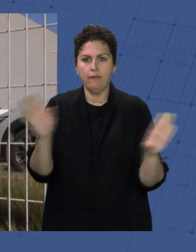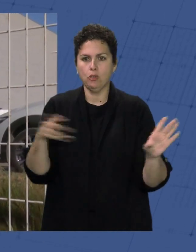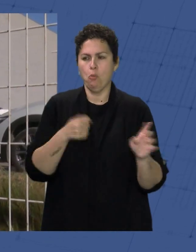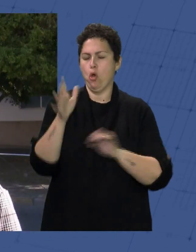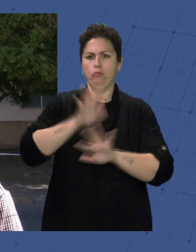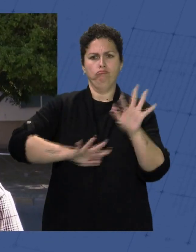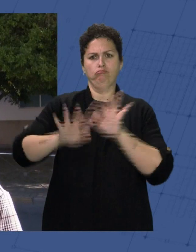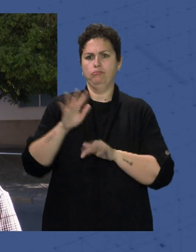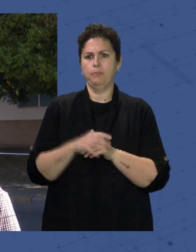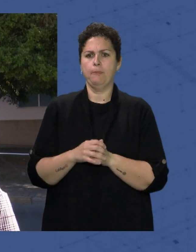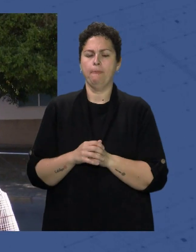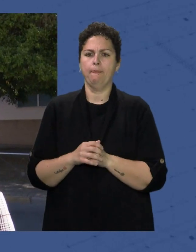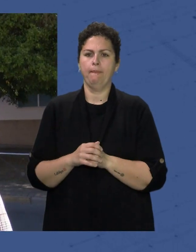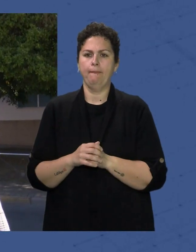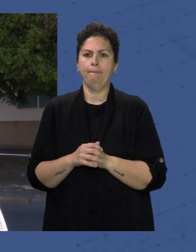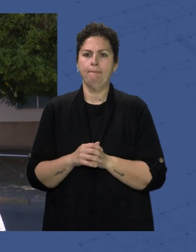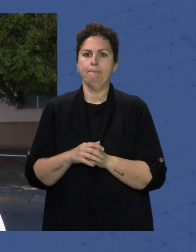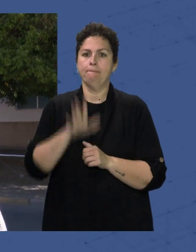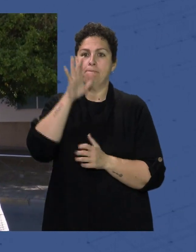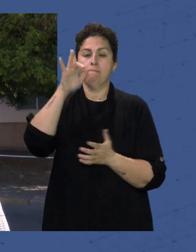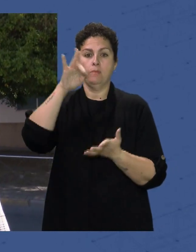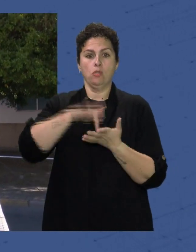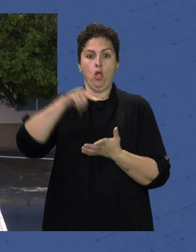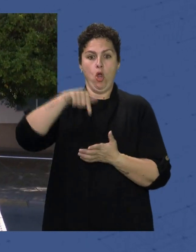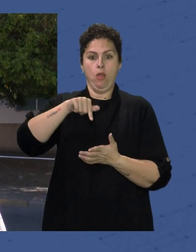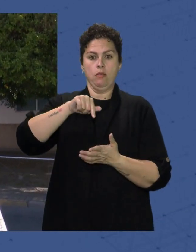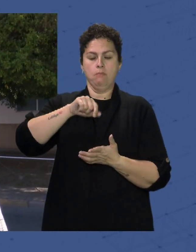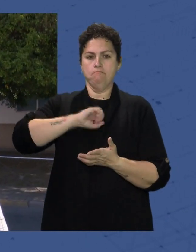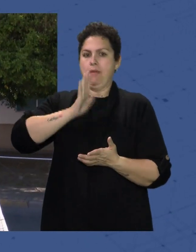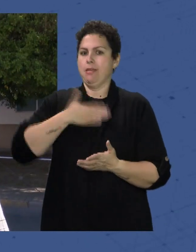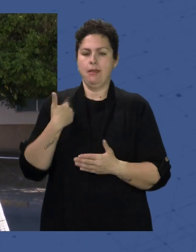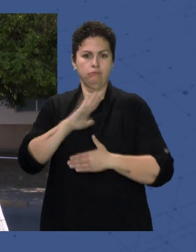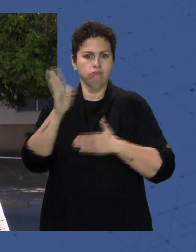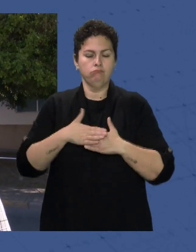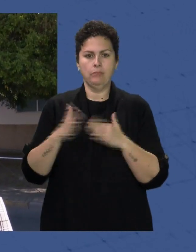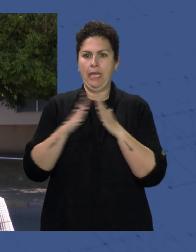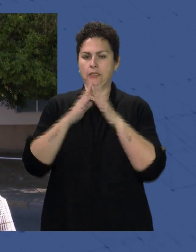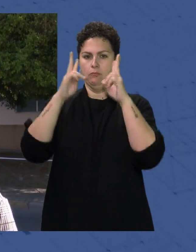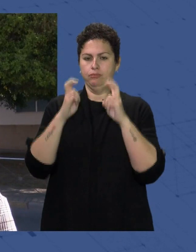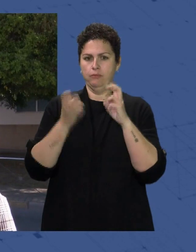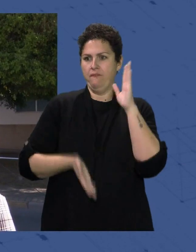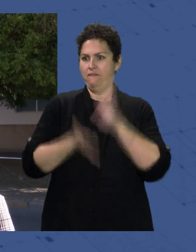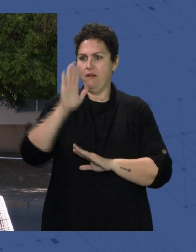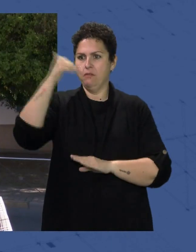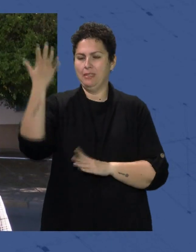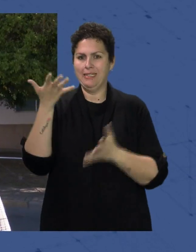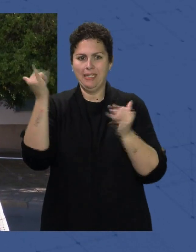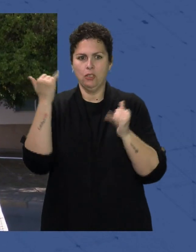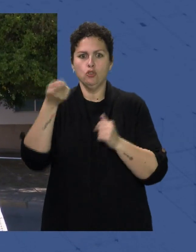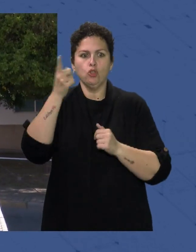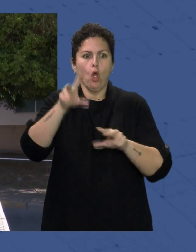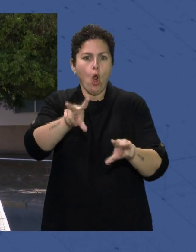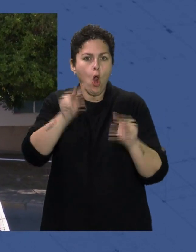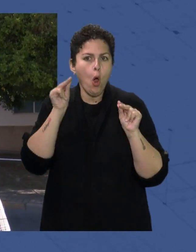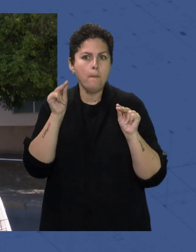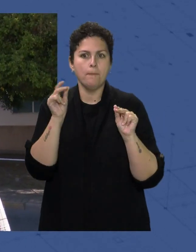caos La verdad Porque de un día para otro Meterte en casa Y no poder salir para nada Solamente ir a la compra Pero como